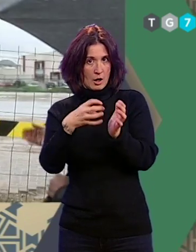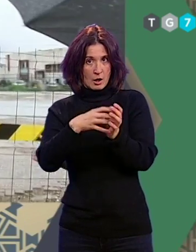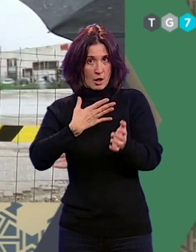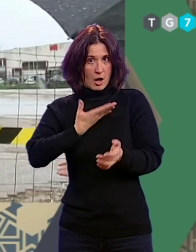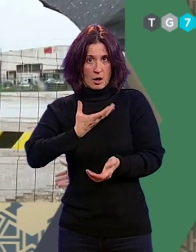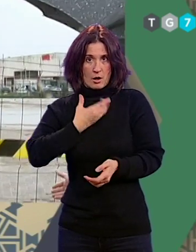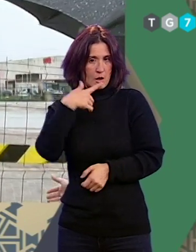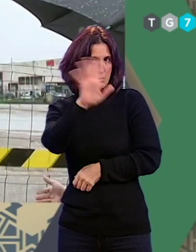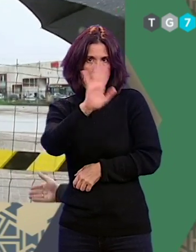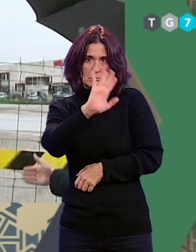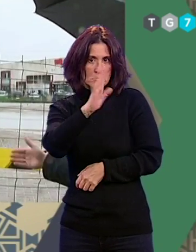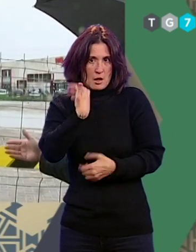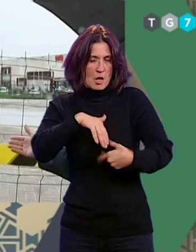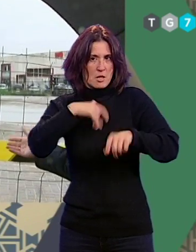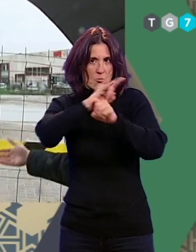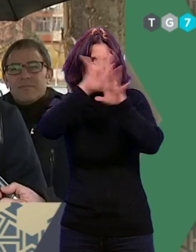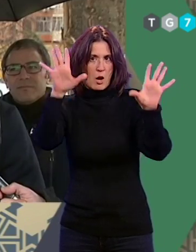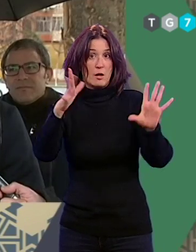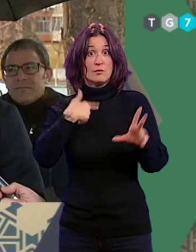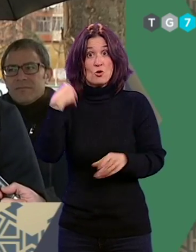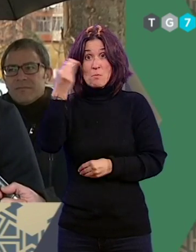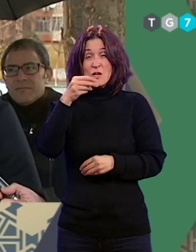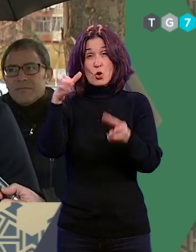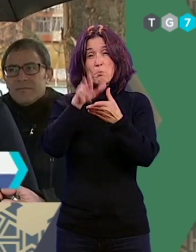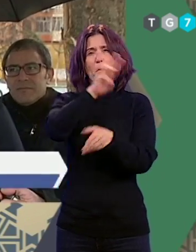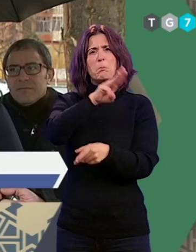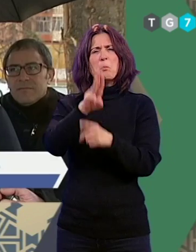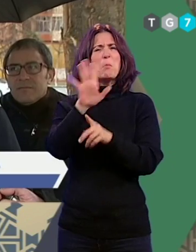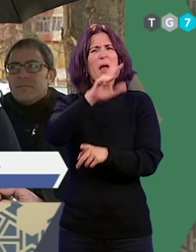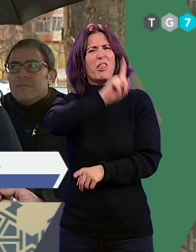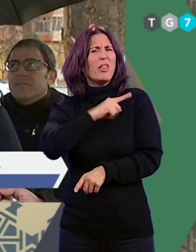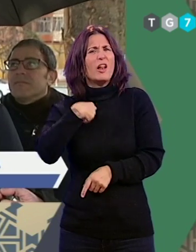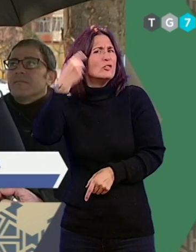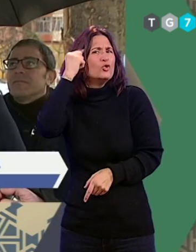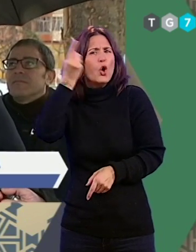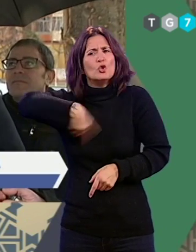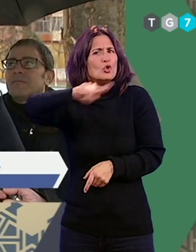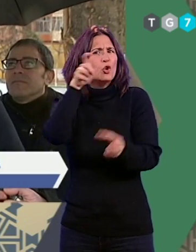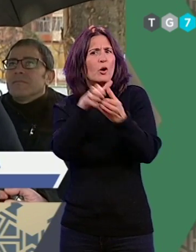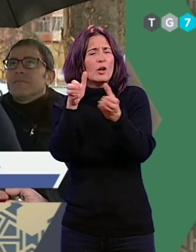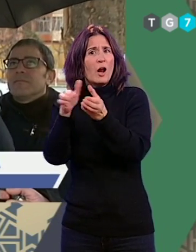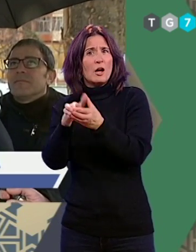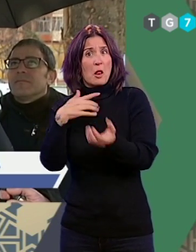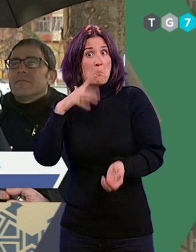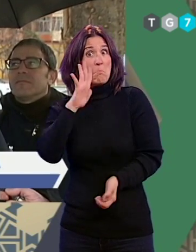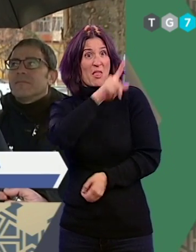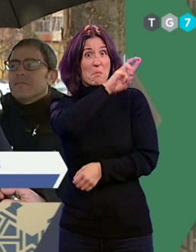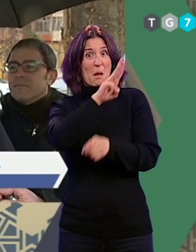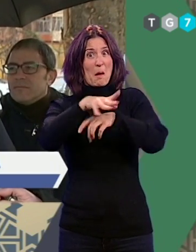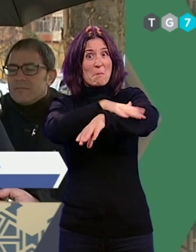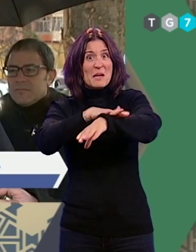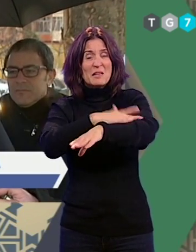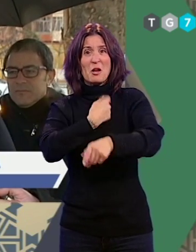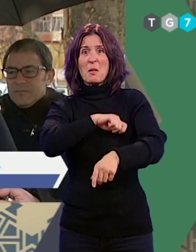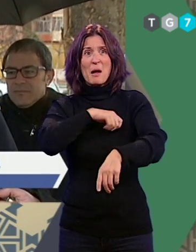que este es un debate ya superado. Creo que el Partido Popular toma por tonto a los granadinos. Creo que el Partido Popular, el Ministerio de España, el